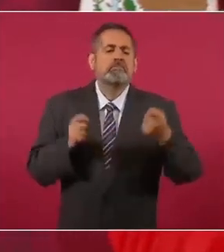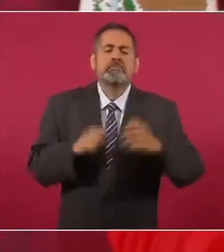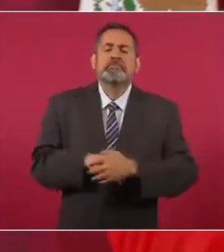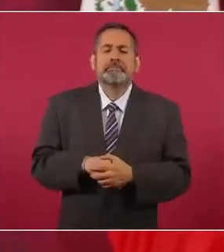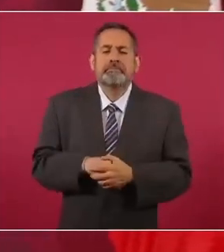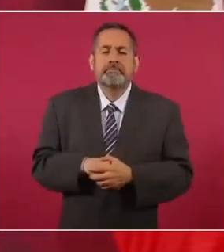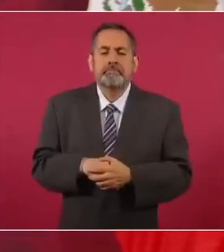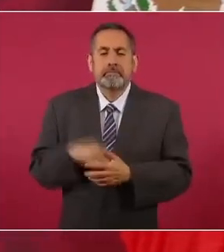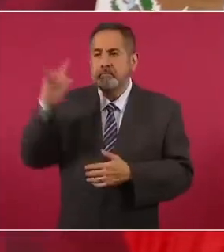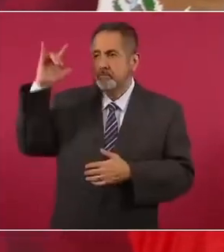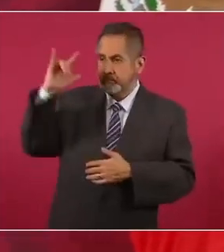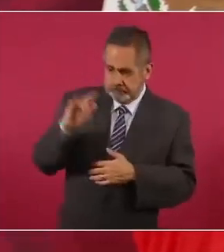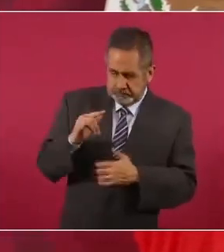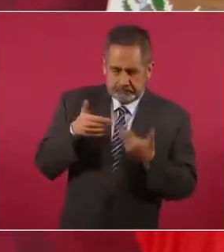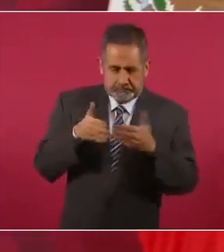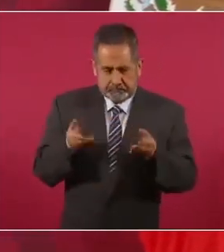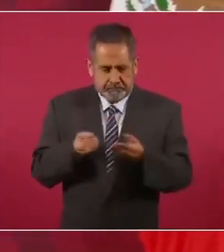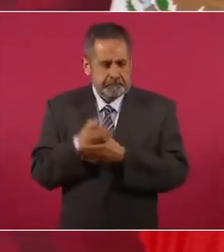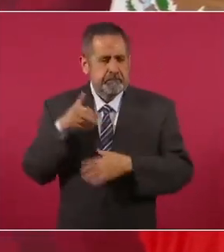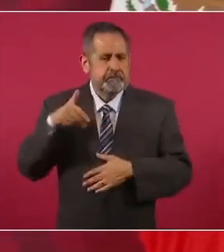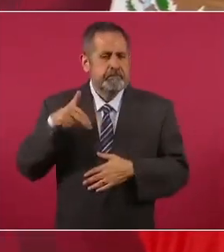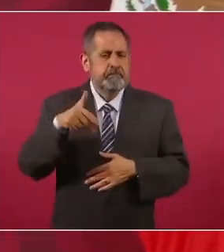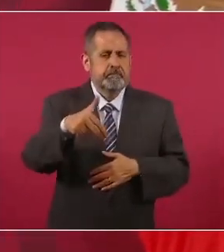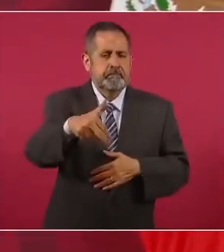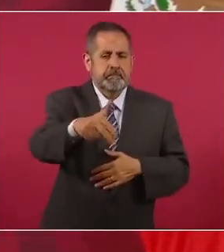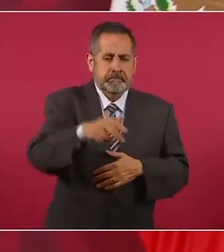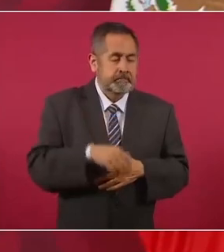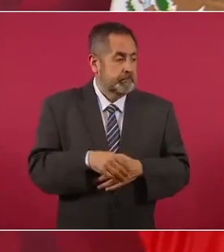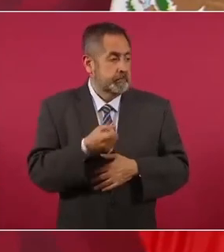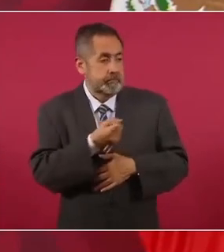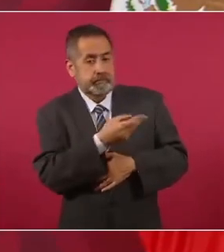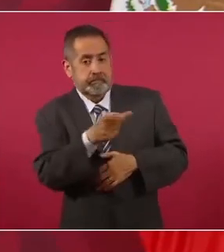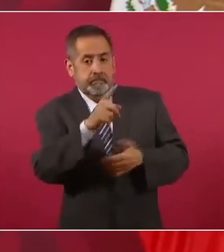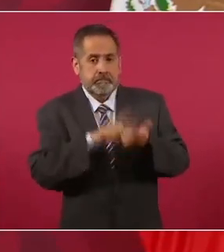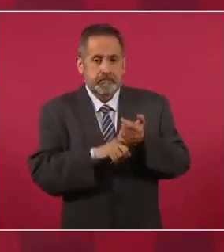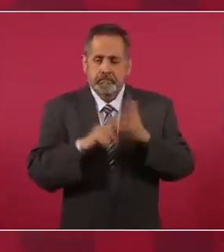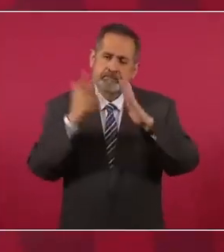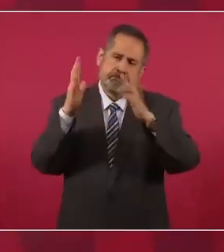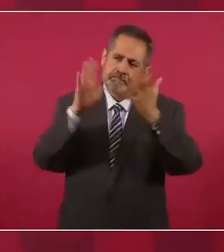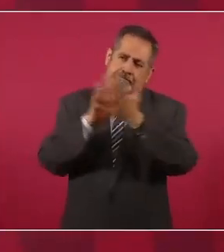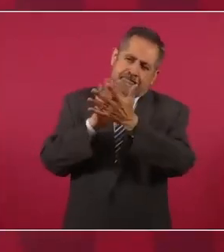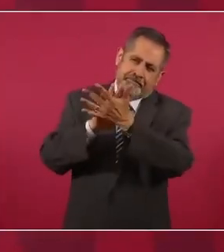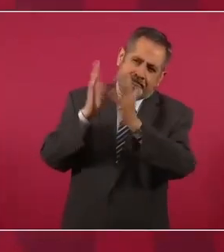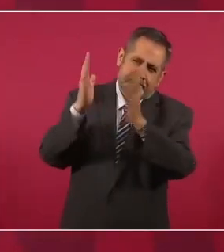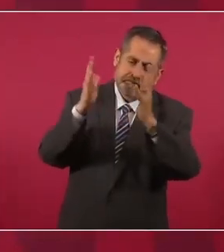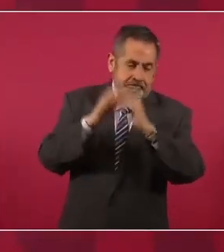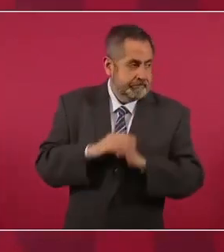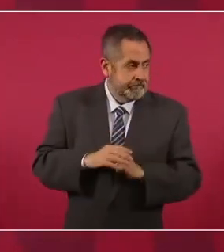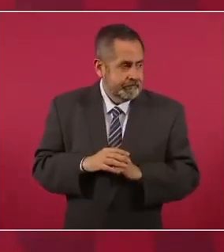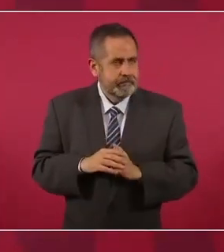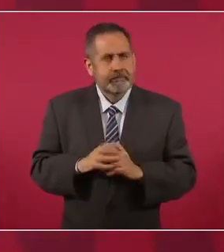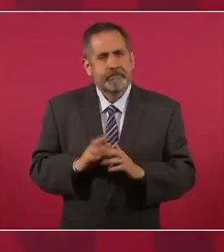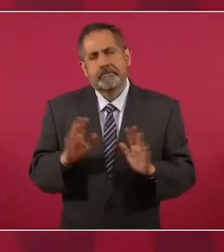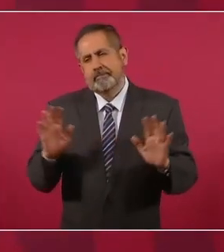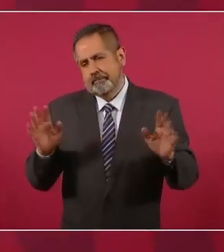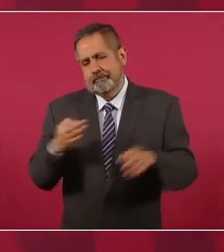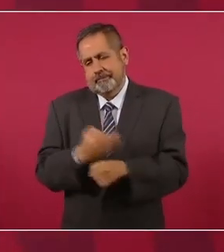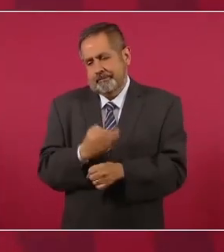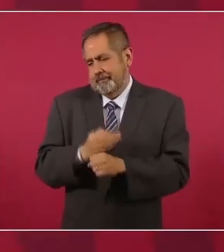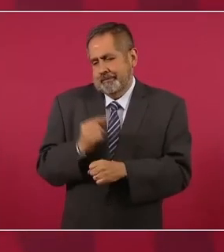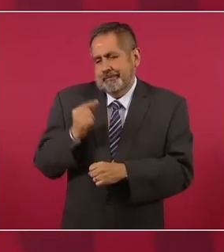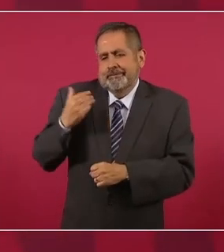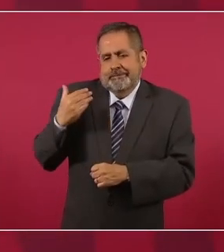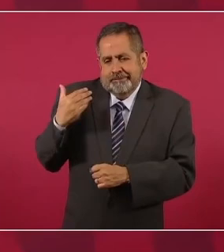salí y me vieron y aplausos, pero ya estamos hablando en estos tiempos.